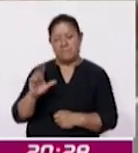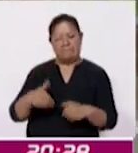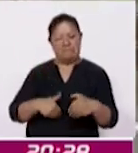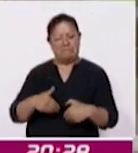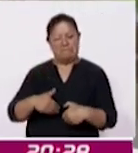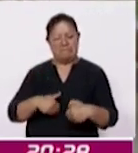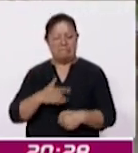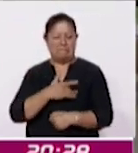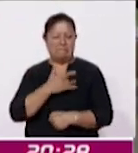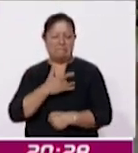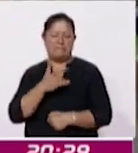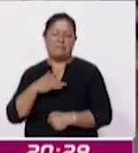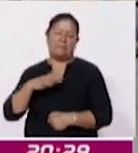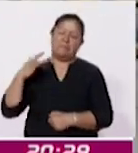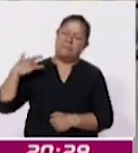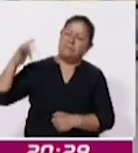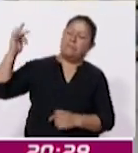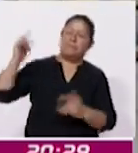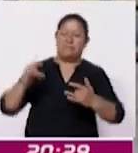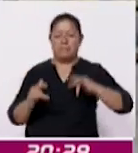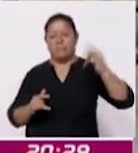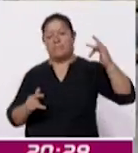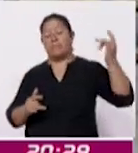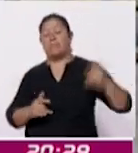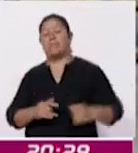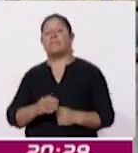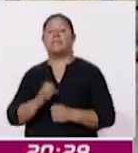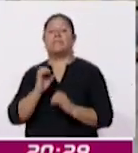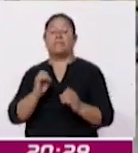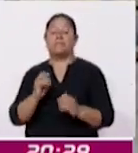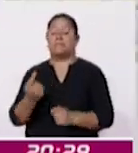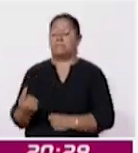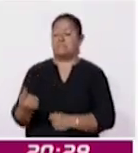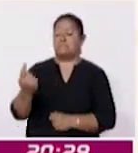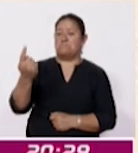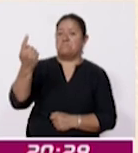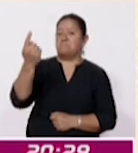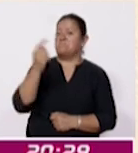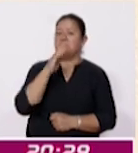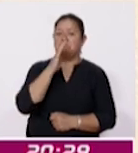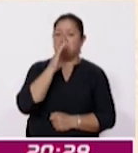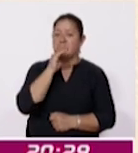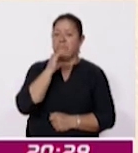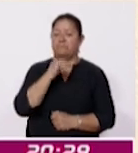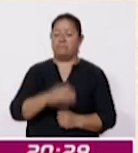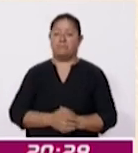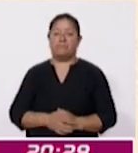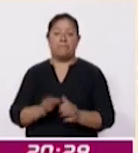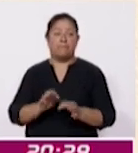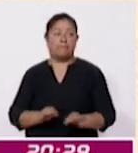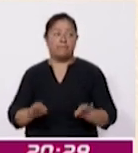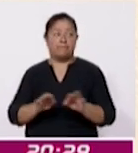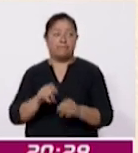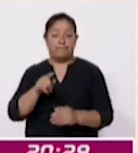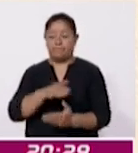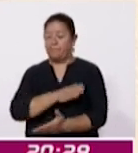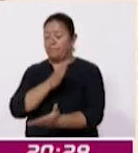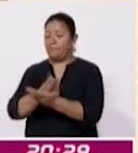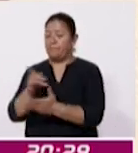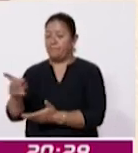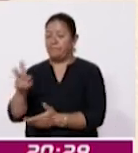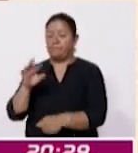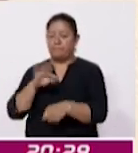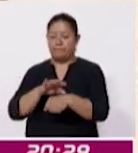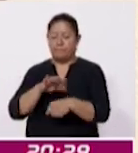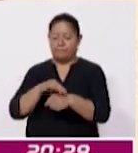alteraciones a la postura, dolor o lesiones que les impida su crecimiento sano. Es importante que acuden a sus valoraciones médicas para